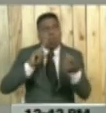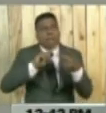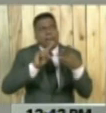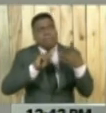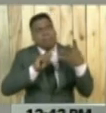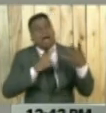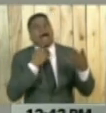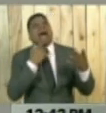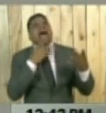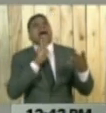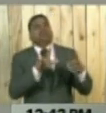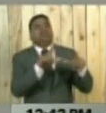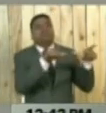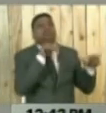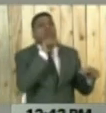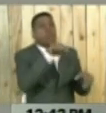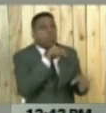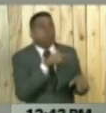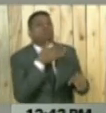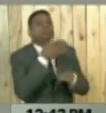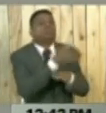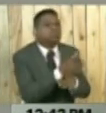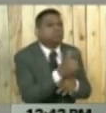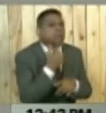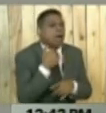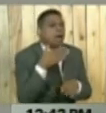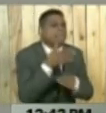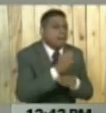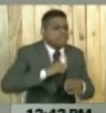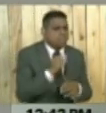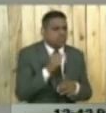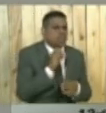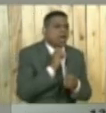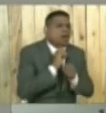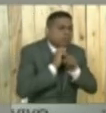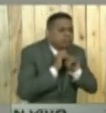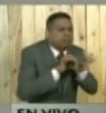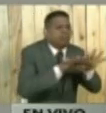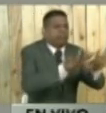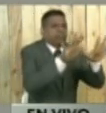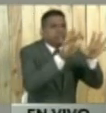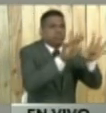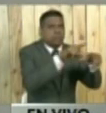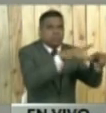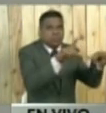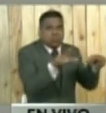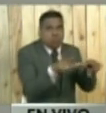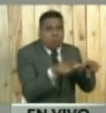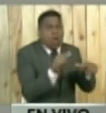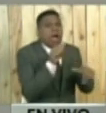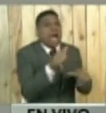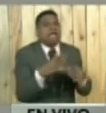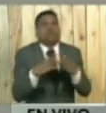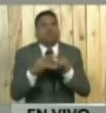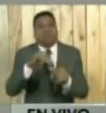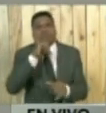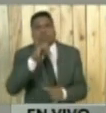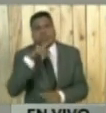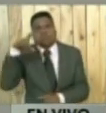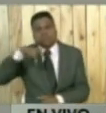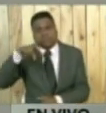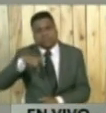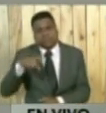a través de la inteligencia social, a través de los organismos de seguridad del estado, toda la información que sea necesaria para